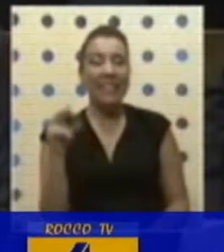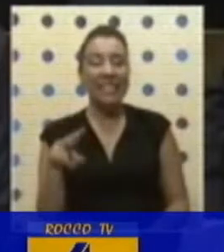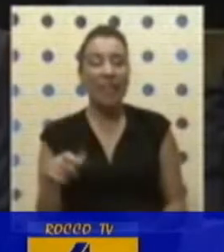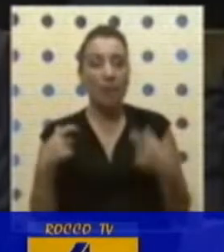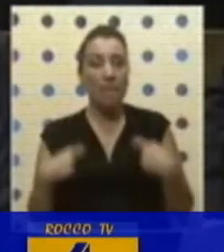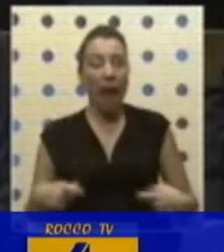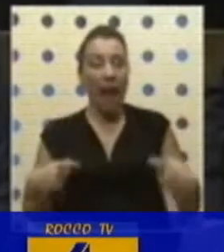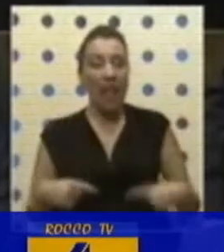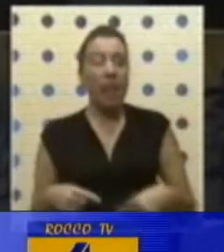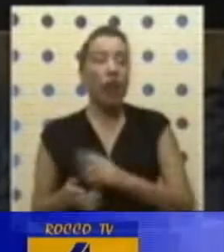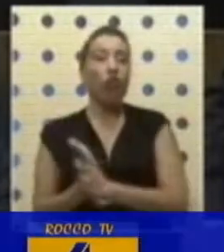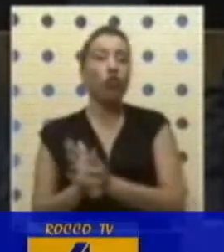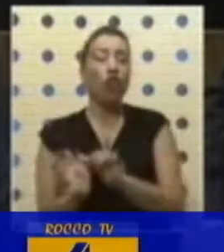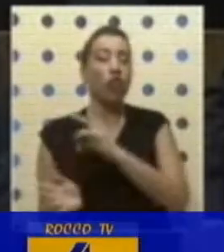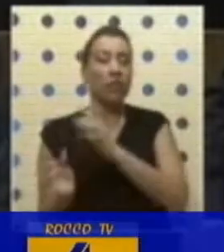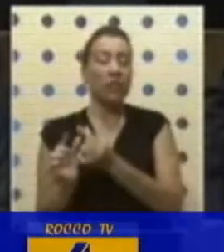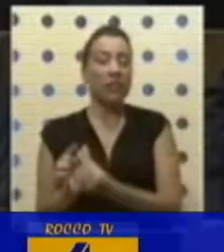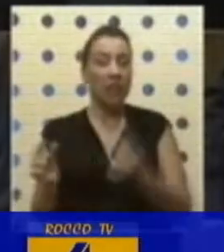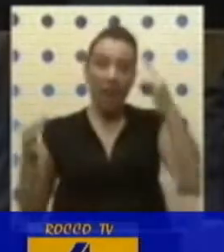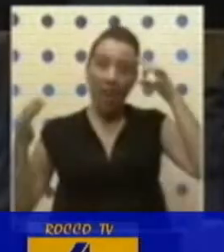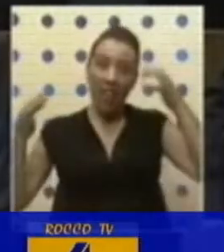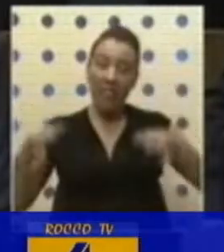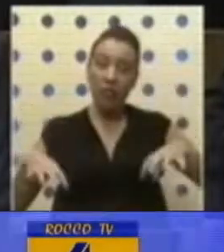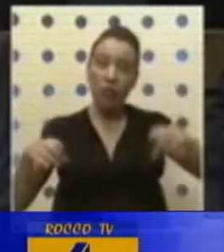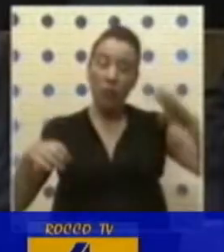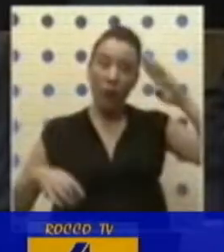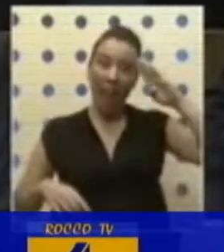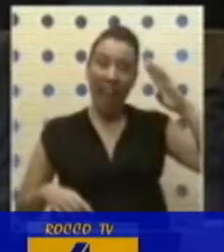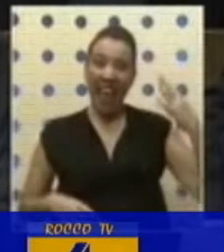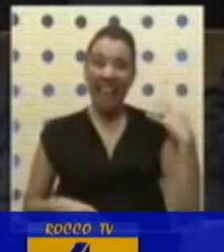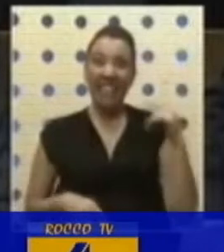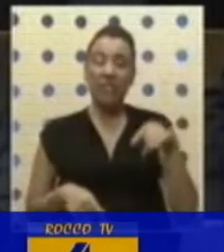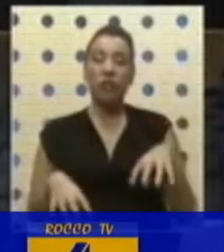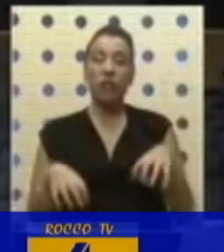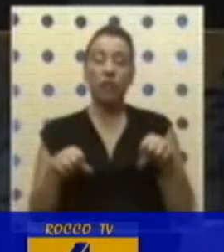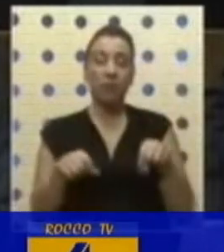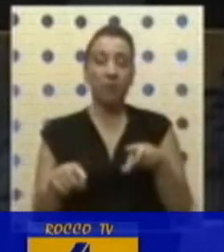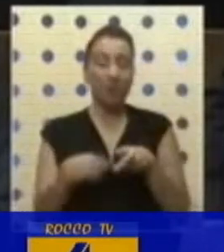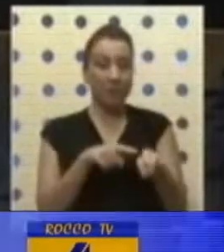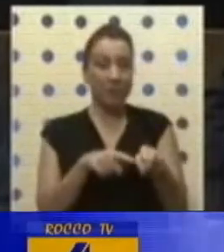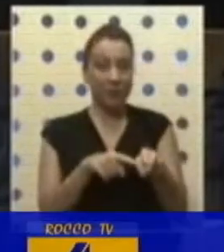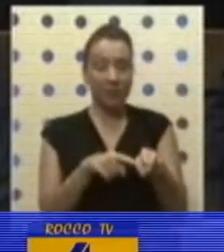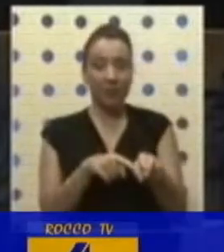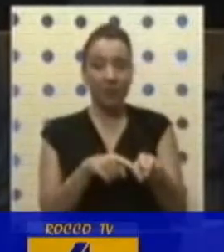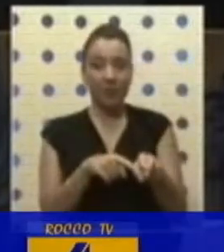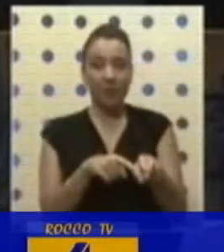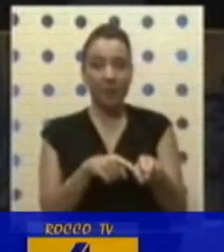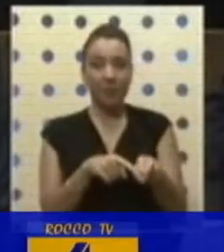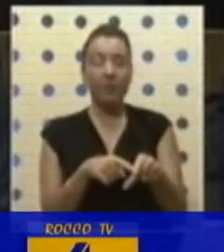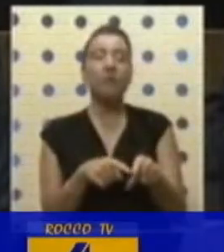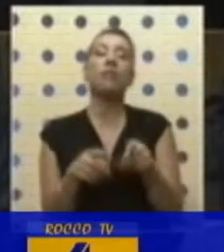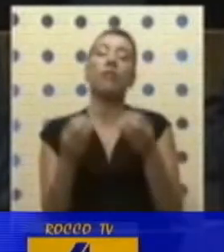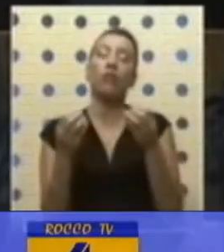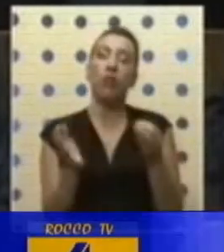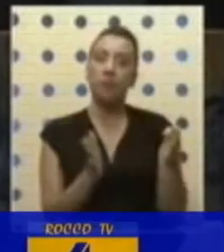Magallanes con el resto de Chile. La decisión que tomó el Ejército de inaugurar estas instalaciones creo que va en la dirección